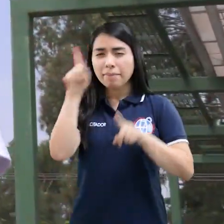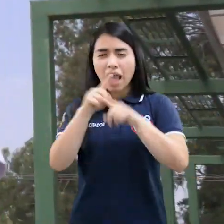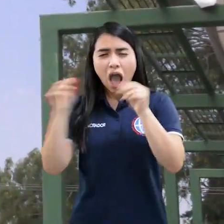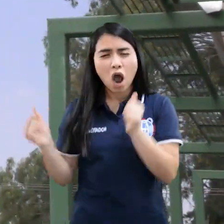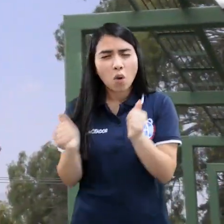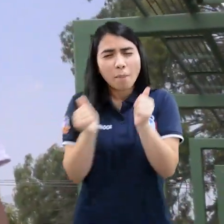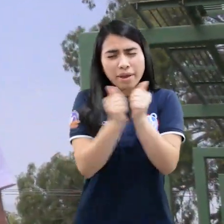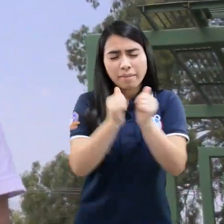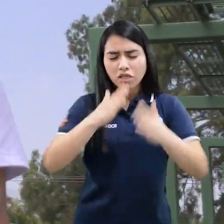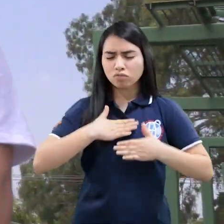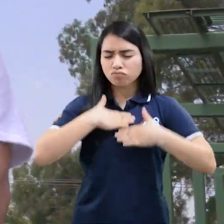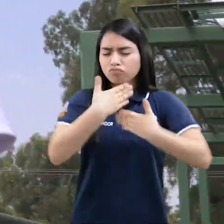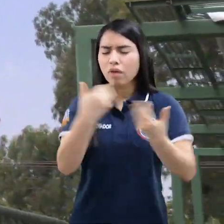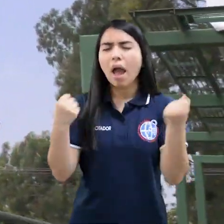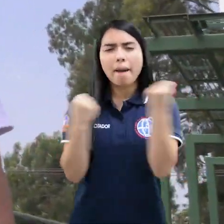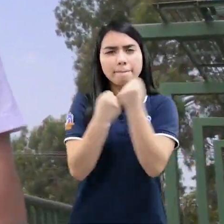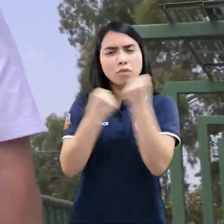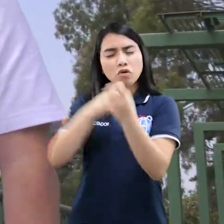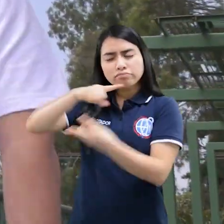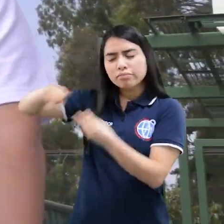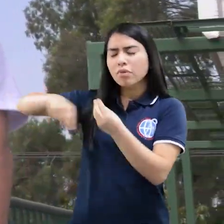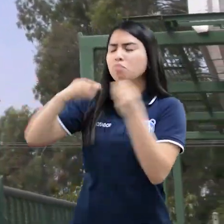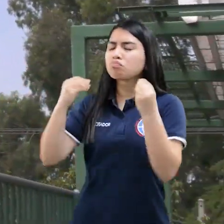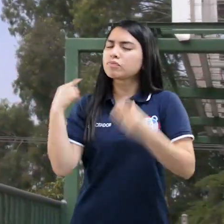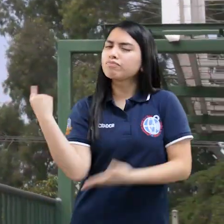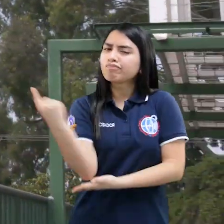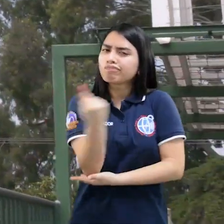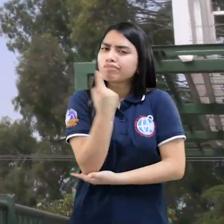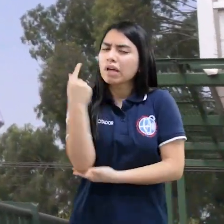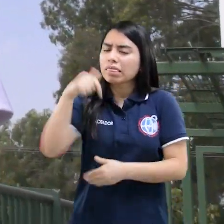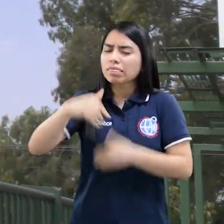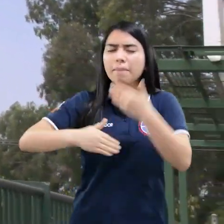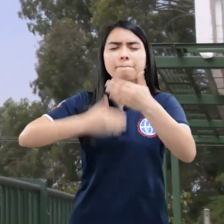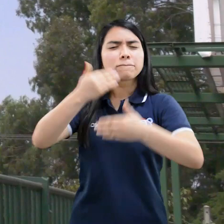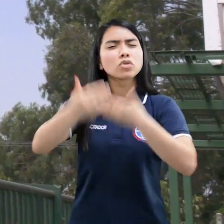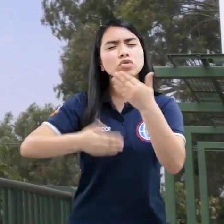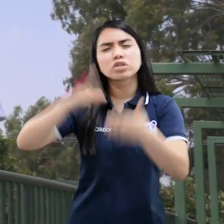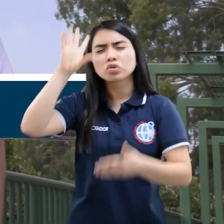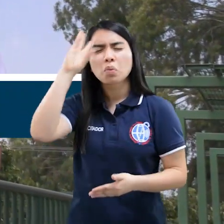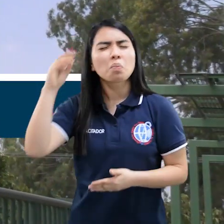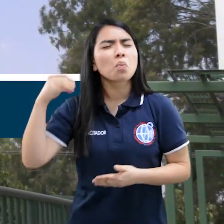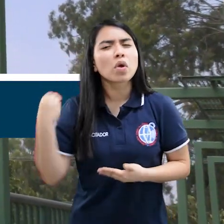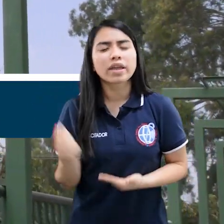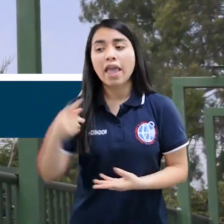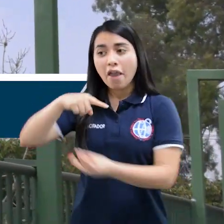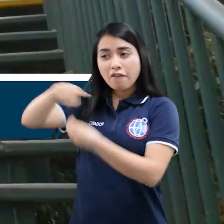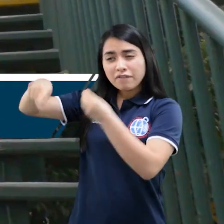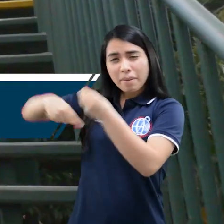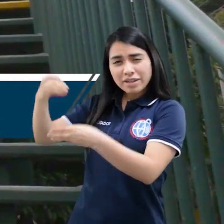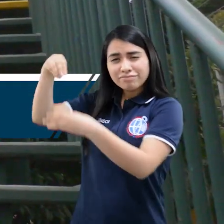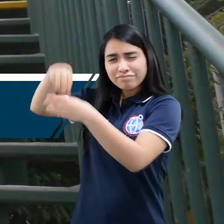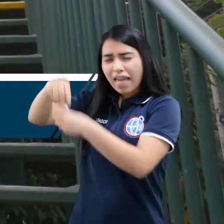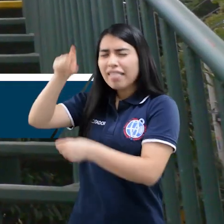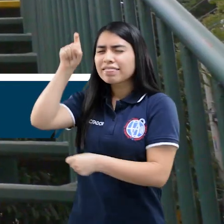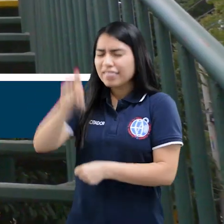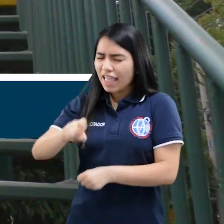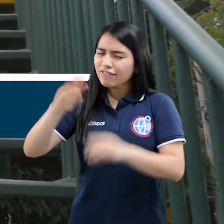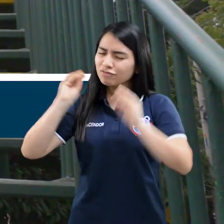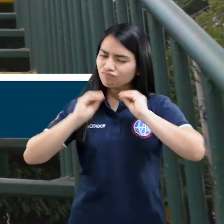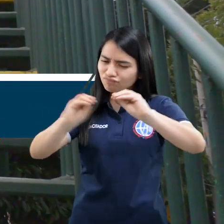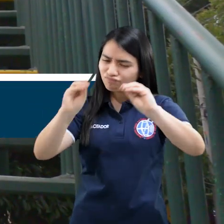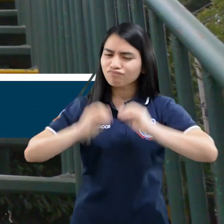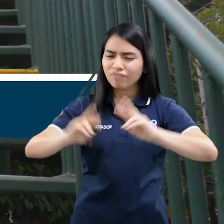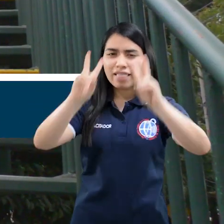El acompañamiento, apoyo y confianza de la familia es fundamental en el proceso de rehabilitación, ya que es en el entorno